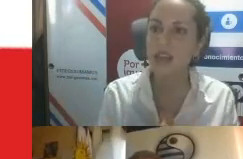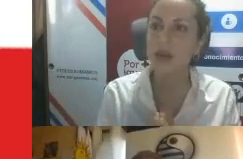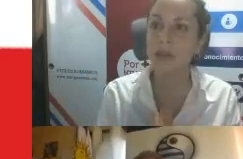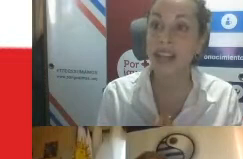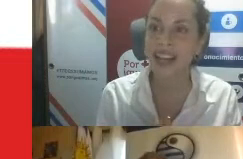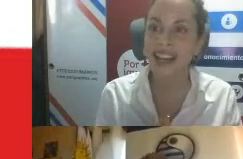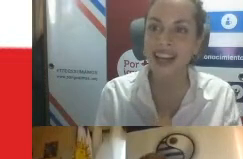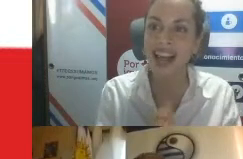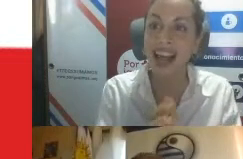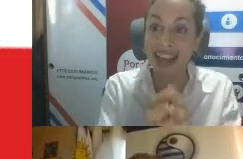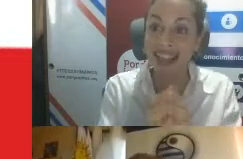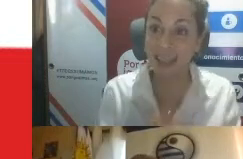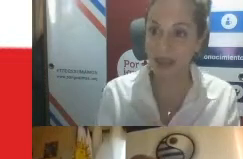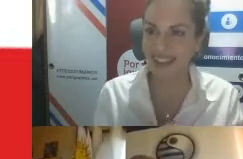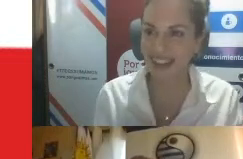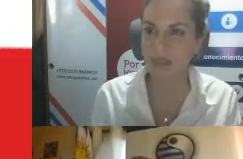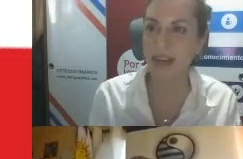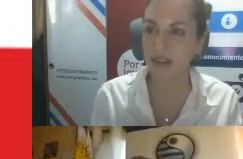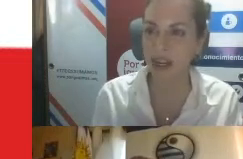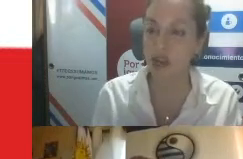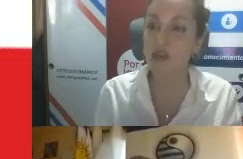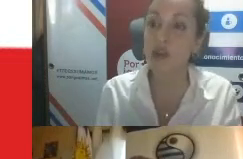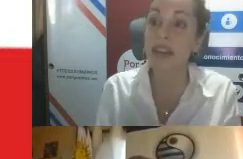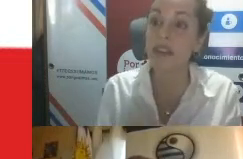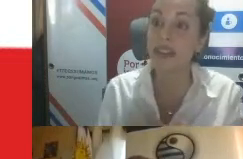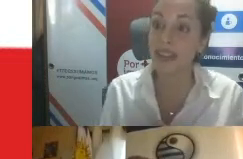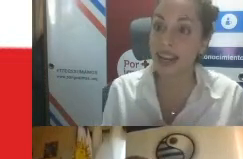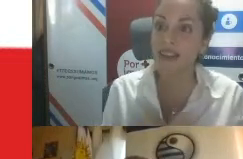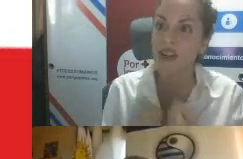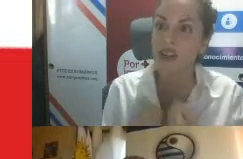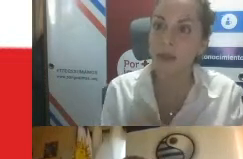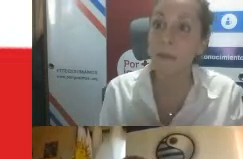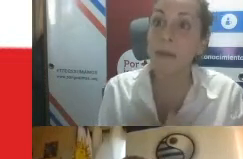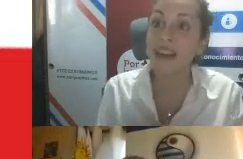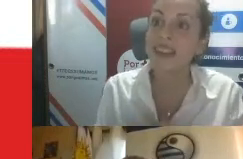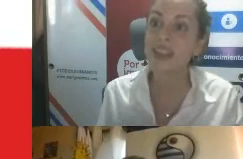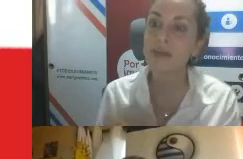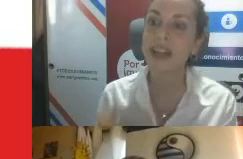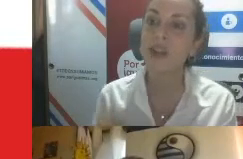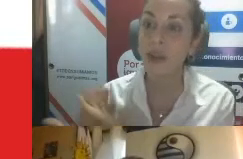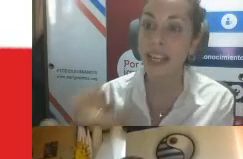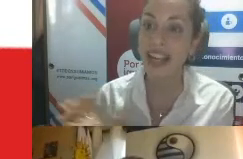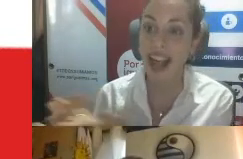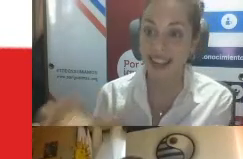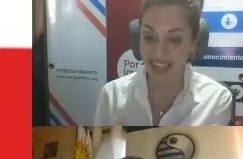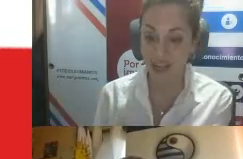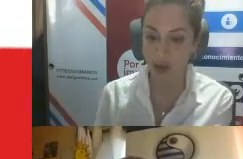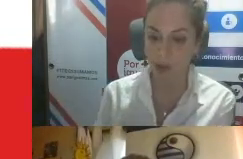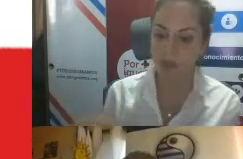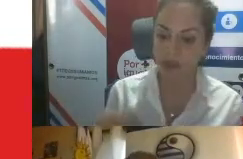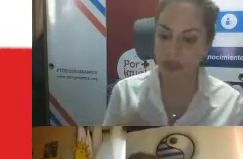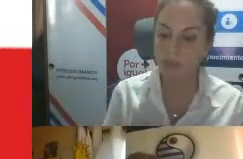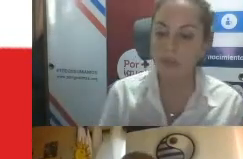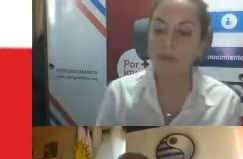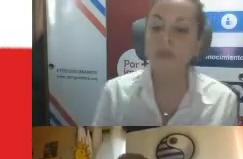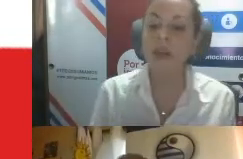Es decir, es una mirada activa de la persona. No solo beneficiaria, sino también participando y haciendo,